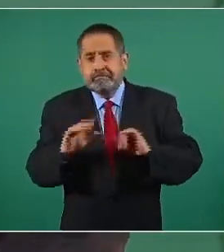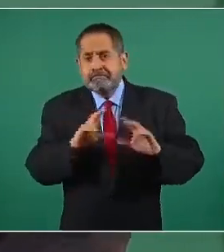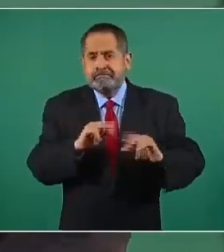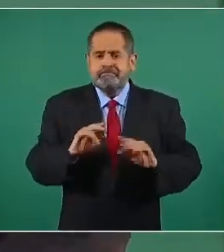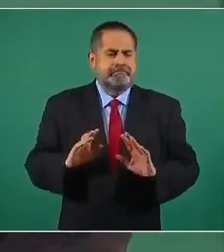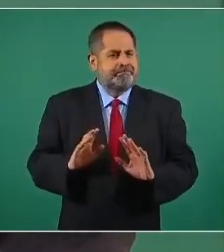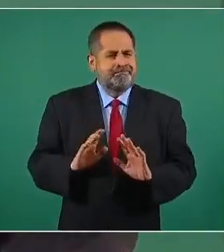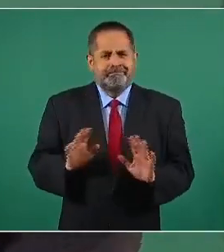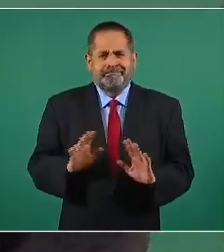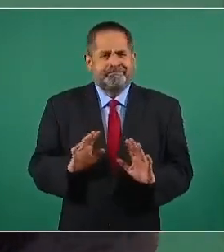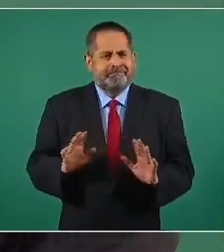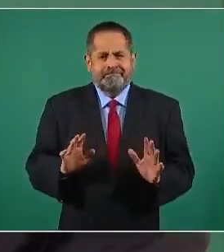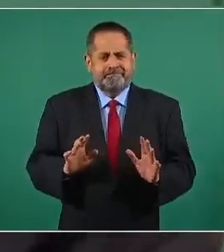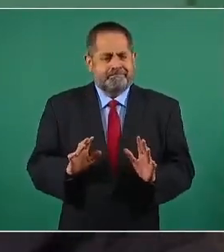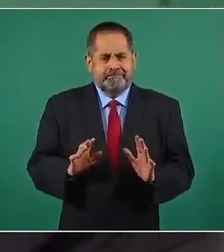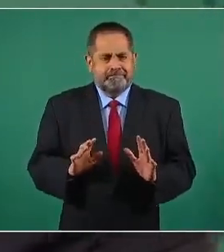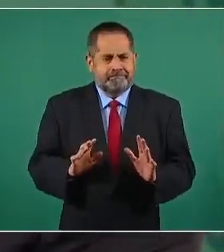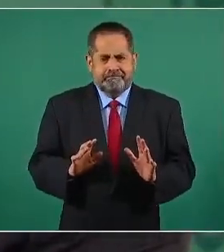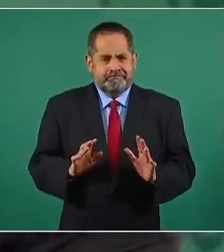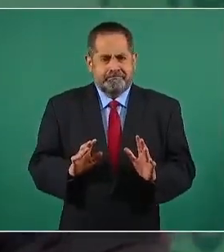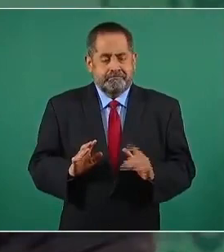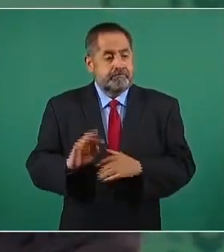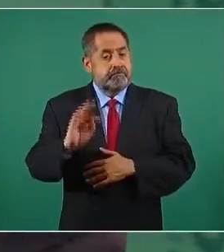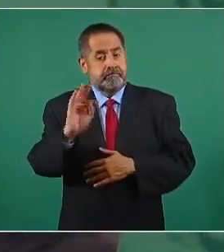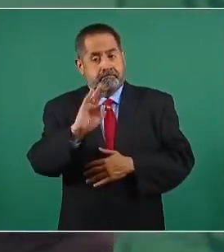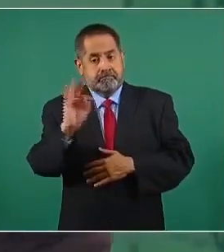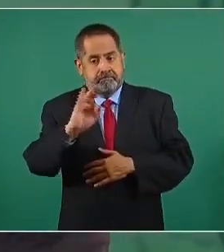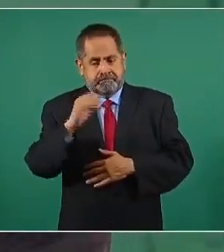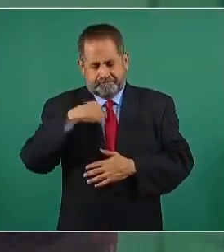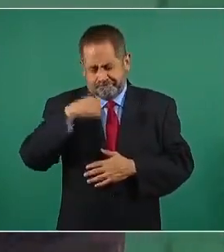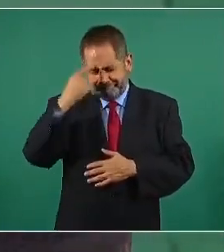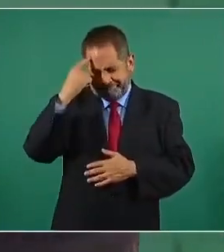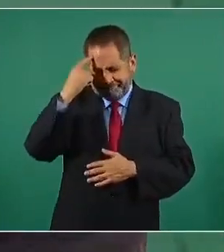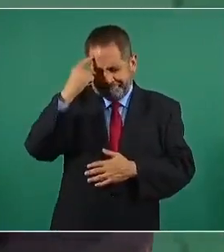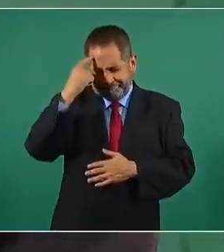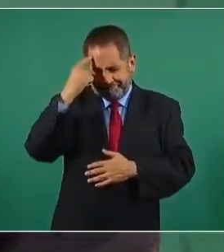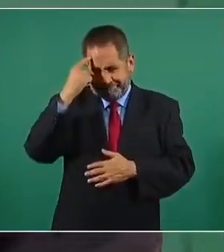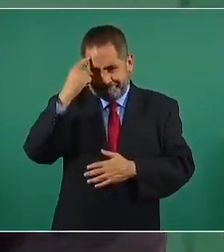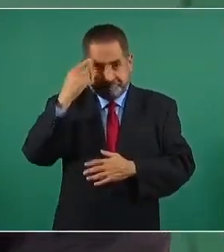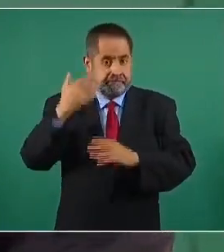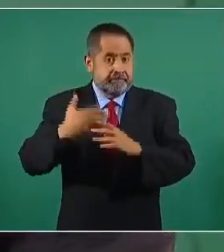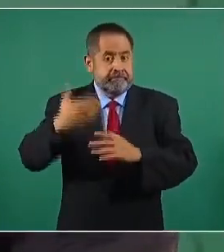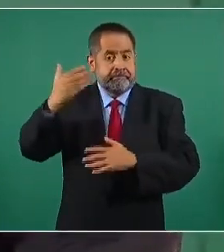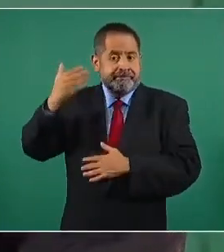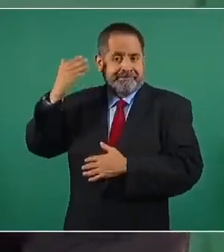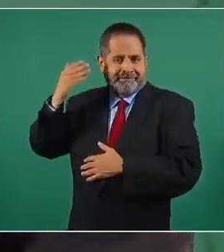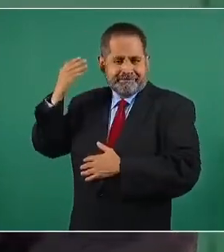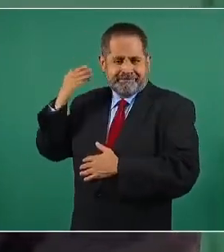Y si teníamos una idea, al principio,